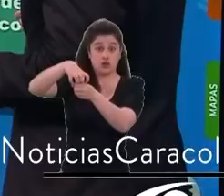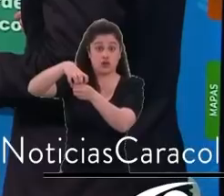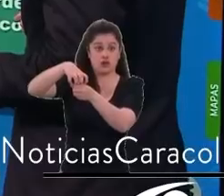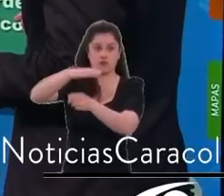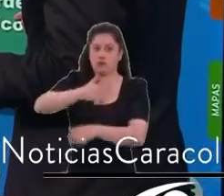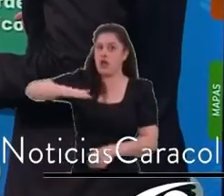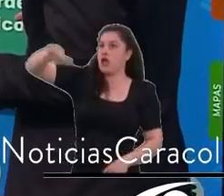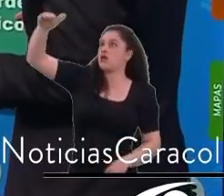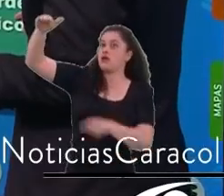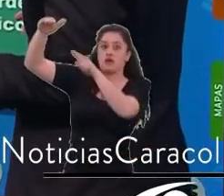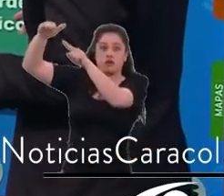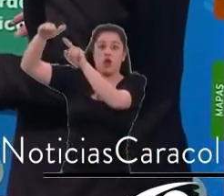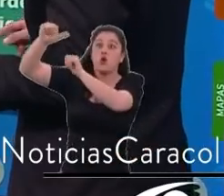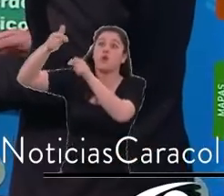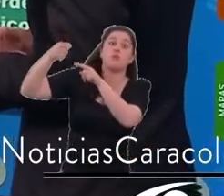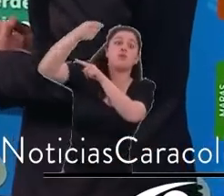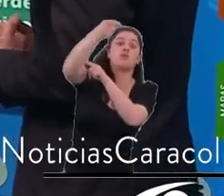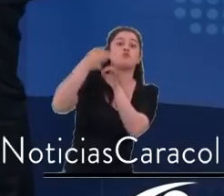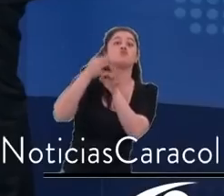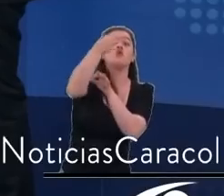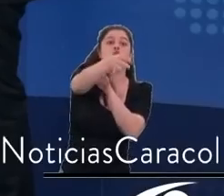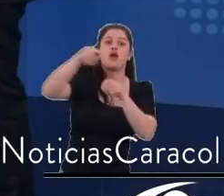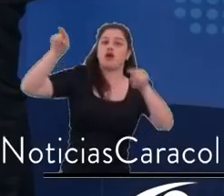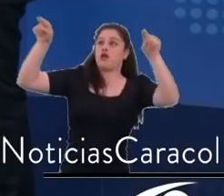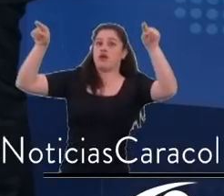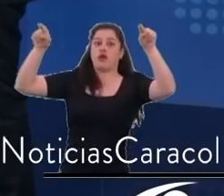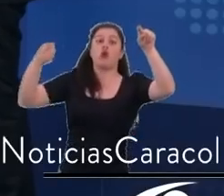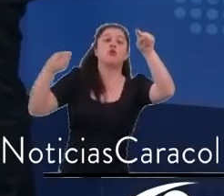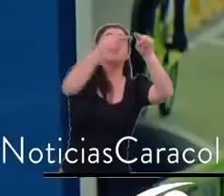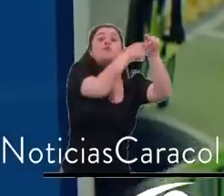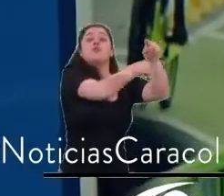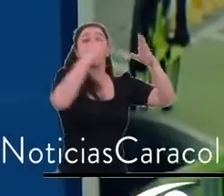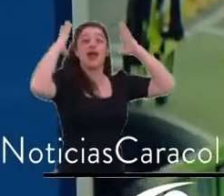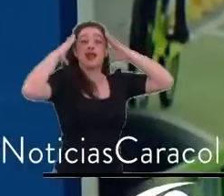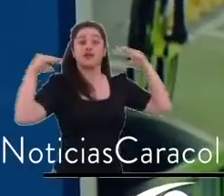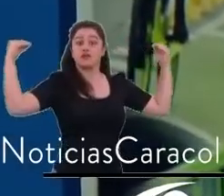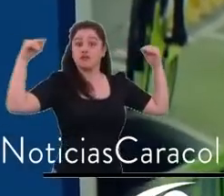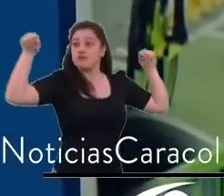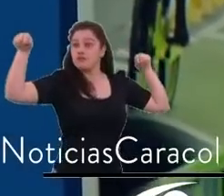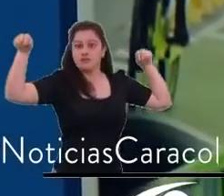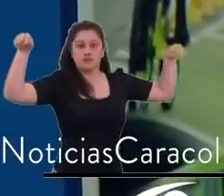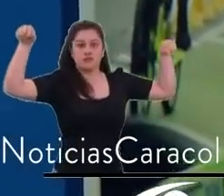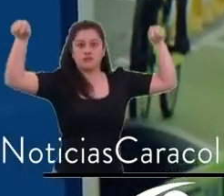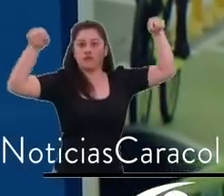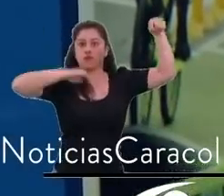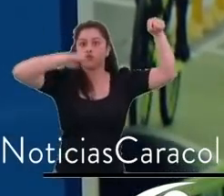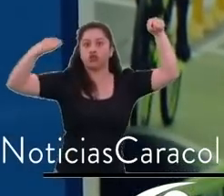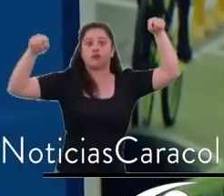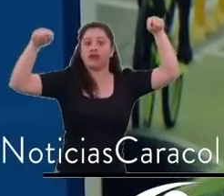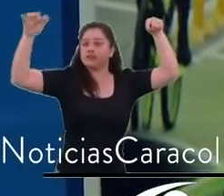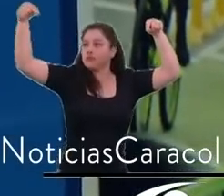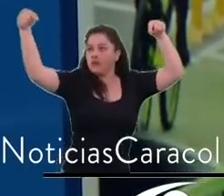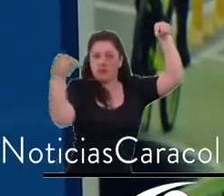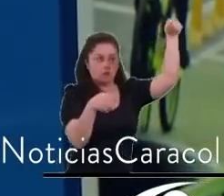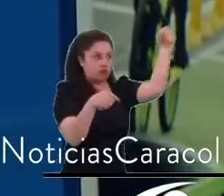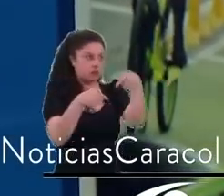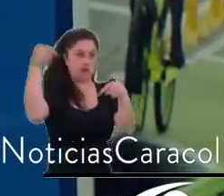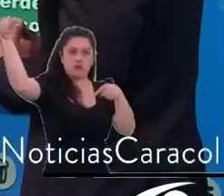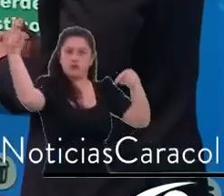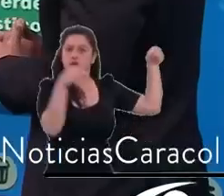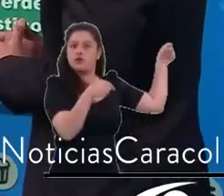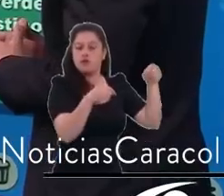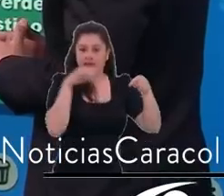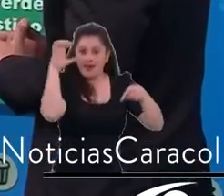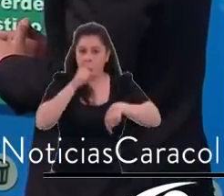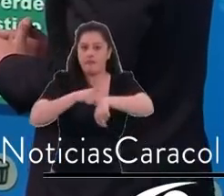tienen que bajar de esas montañas de barrios populares que puedan bajar en un cable al metro eso les va a pasar el viaje promedio de hora y media a 30